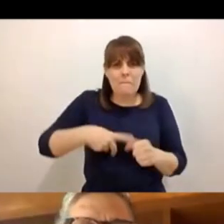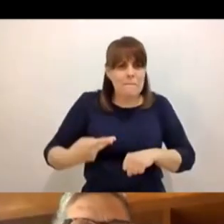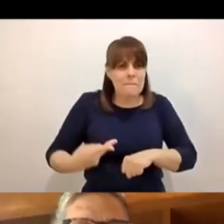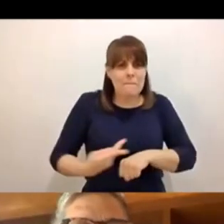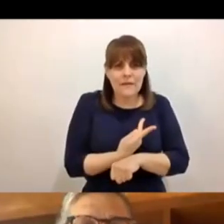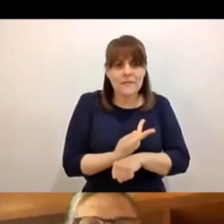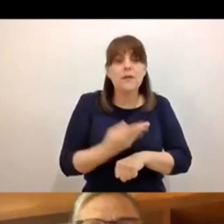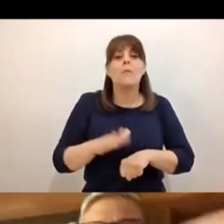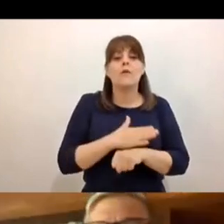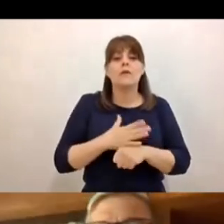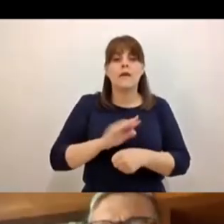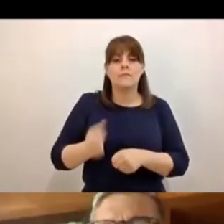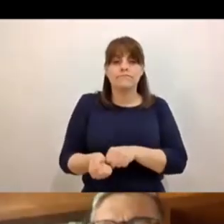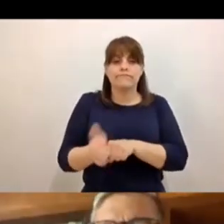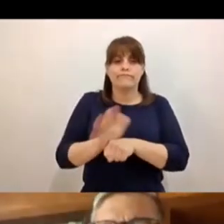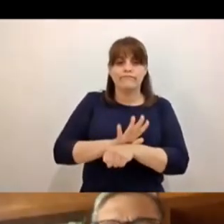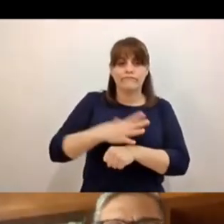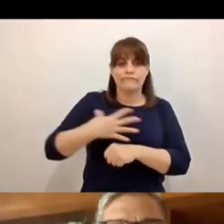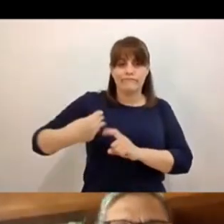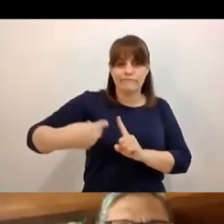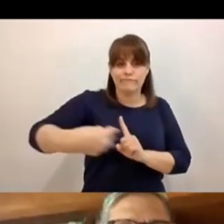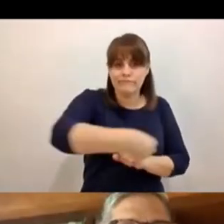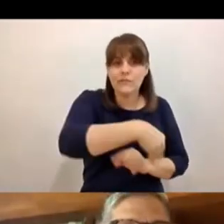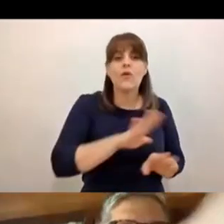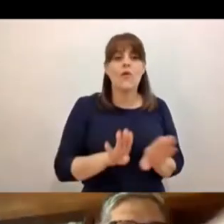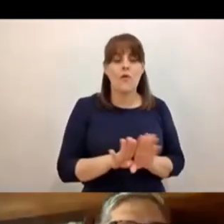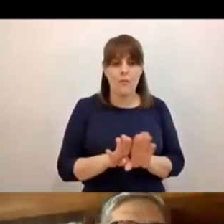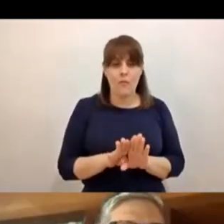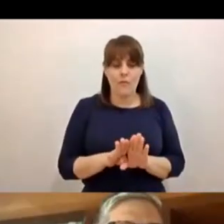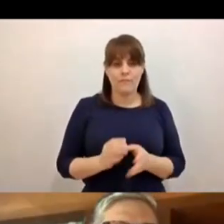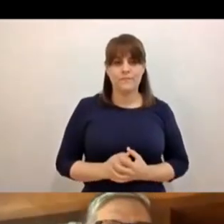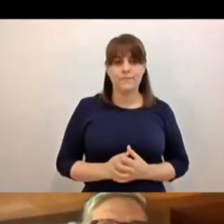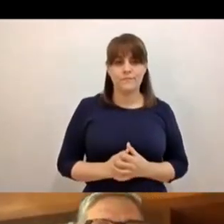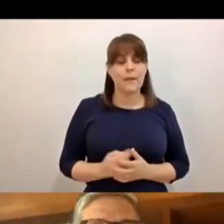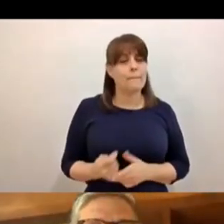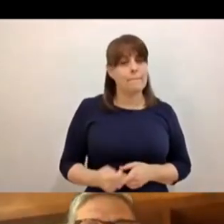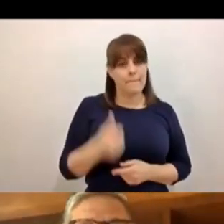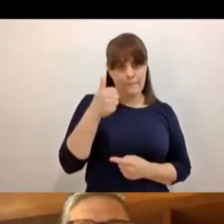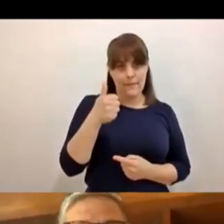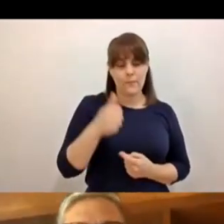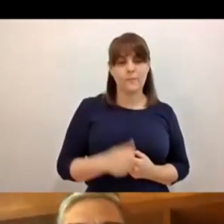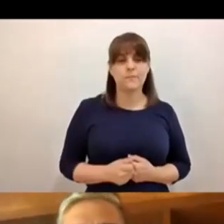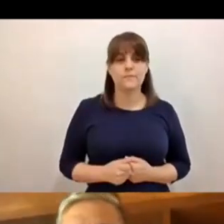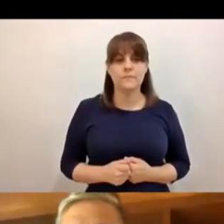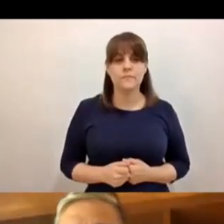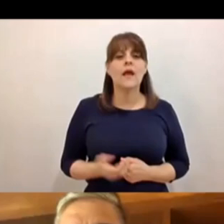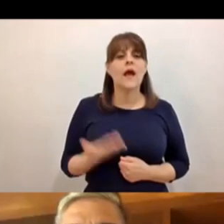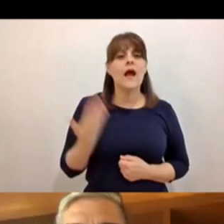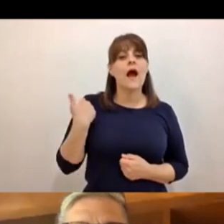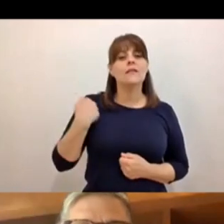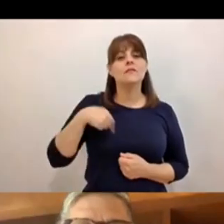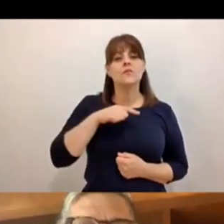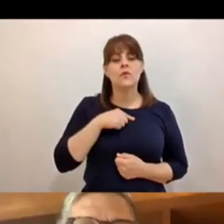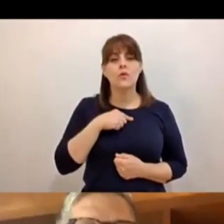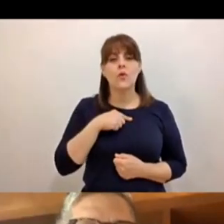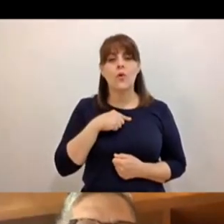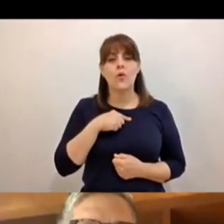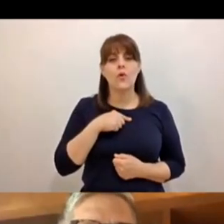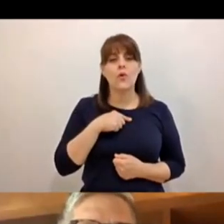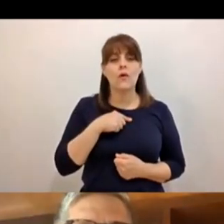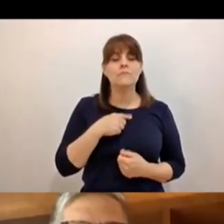pandemia. En primer lugar, señalar algo que hemos discutido al interior de la